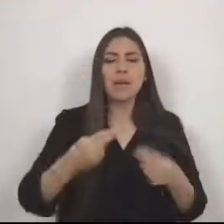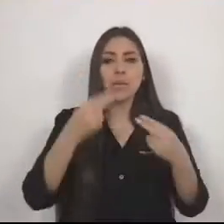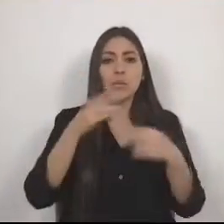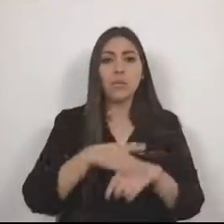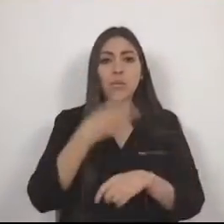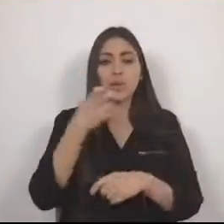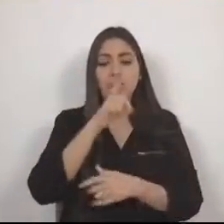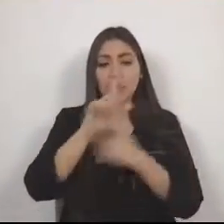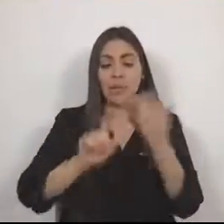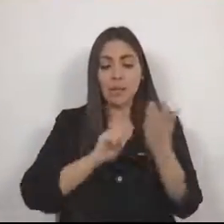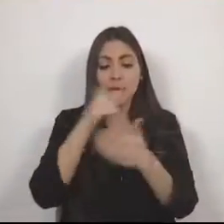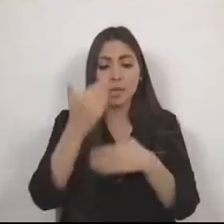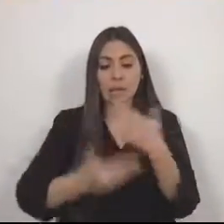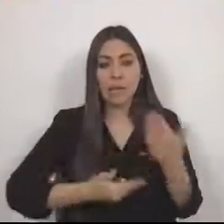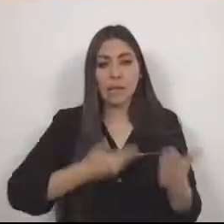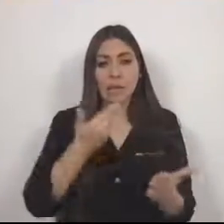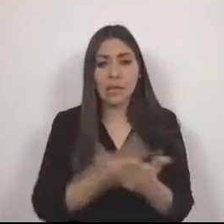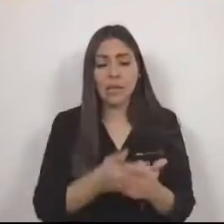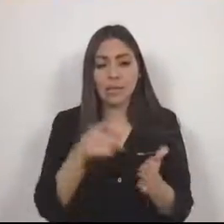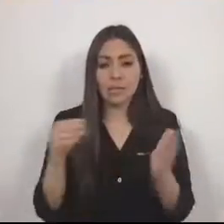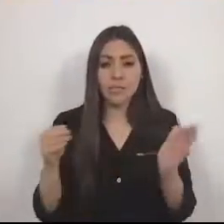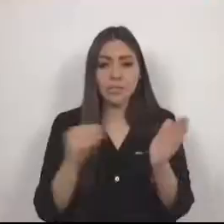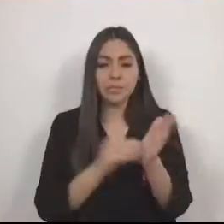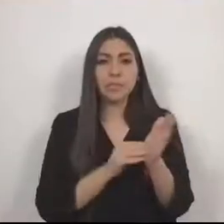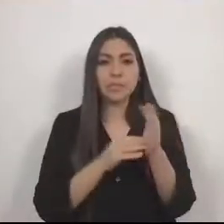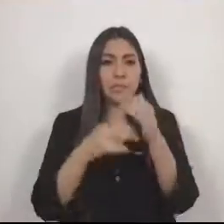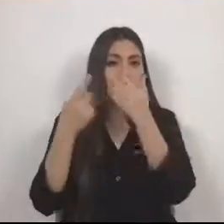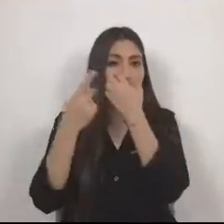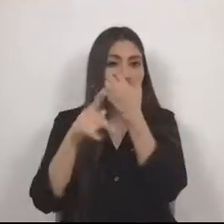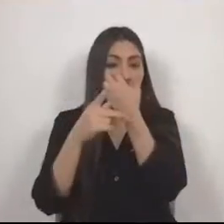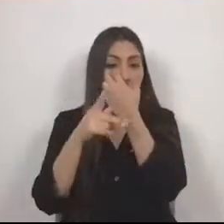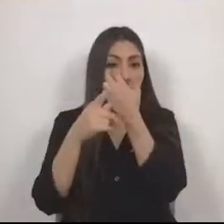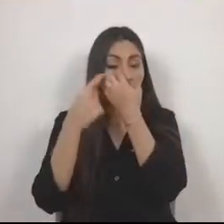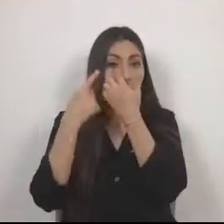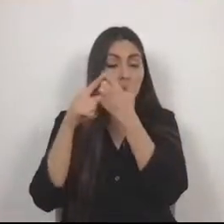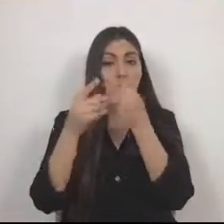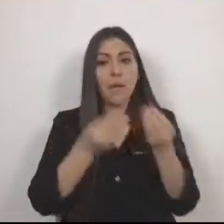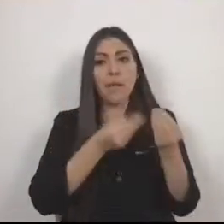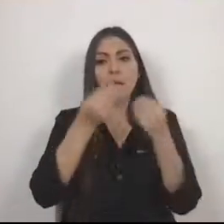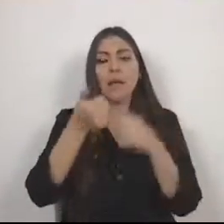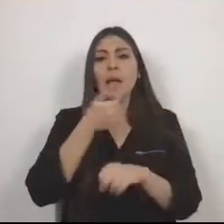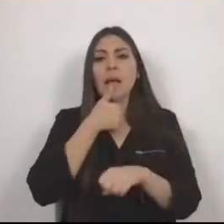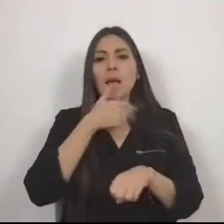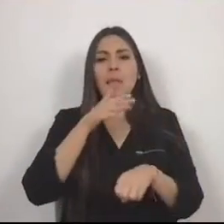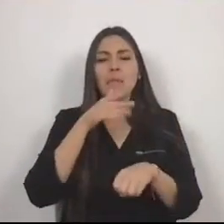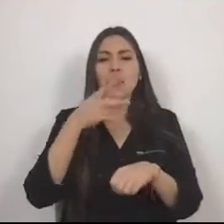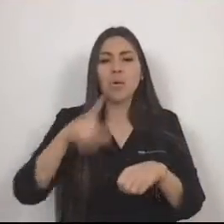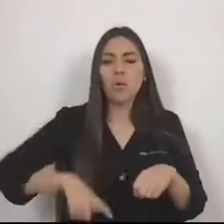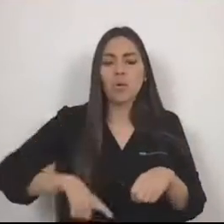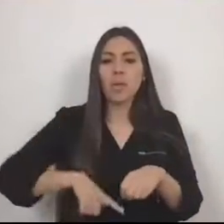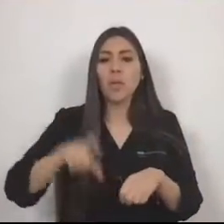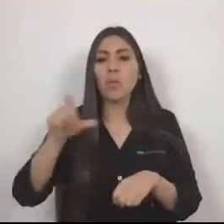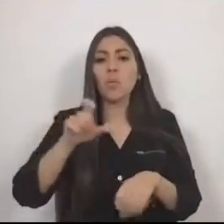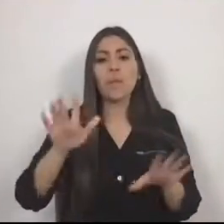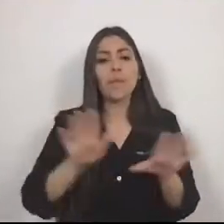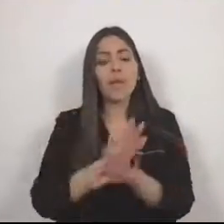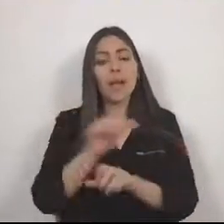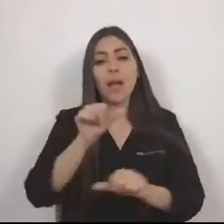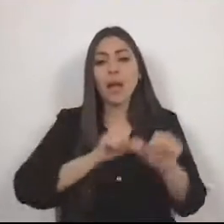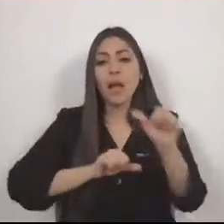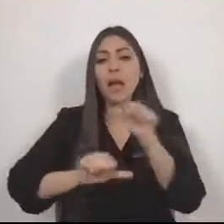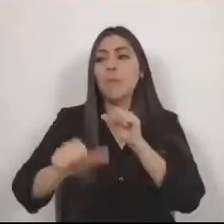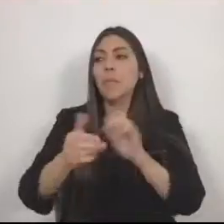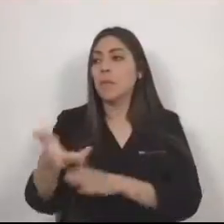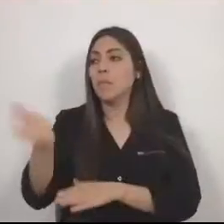considera que en el propio regulación de la entrega-recepción de administraciones salientes y entrantes, quienes concluyan su